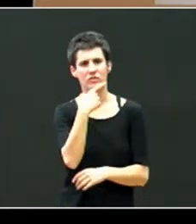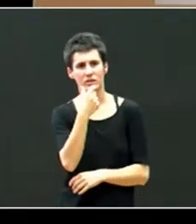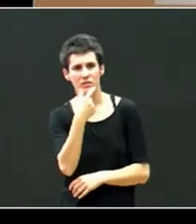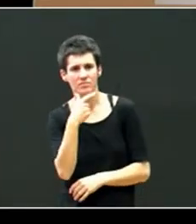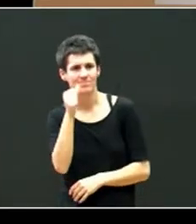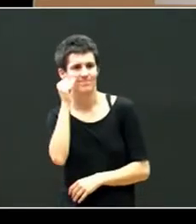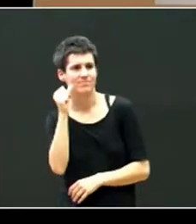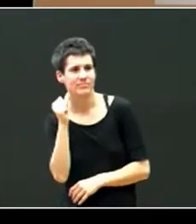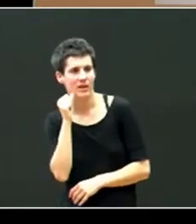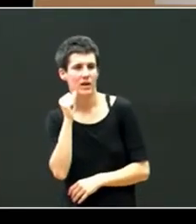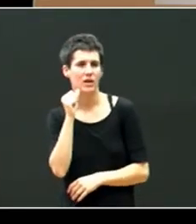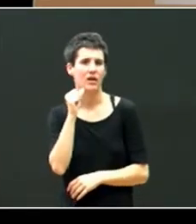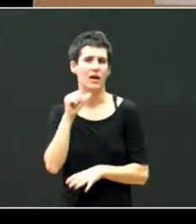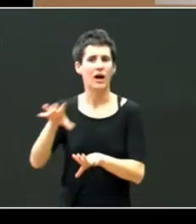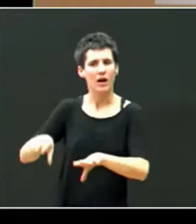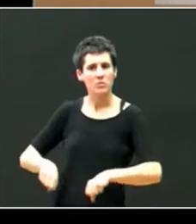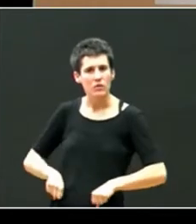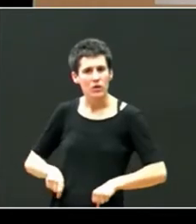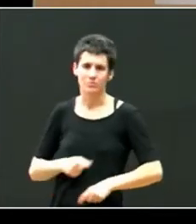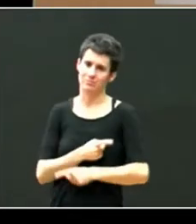demás adopción es muy distinto